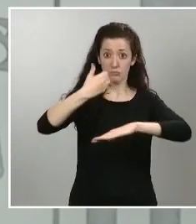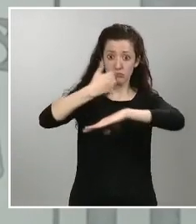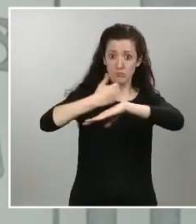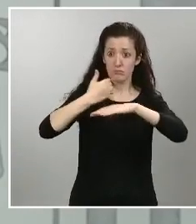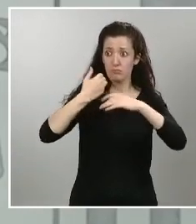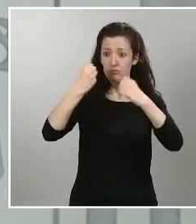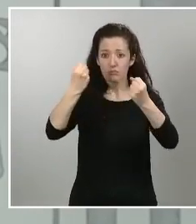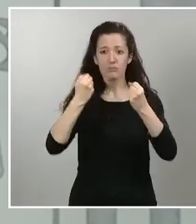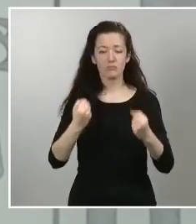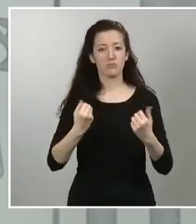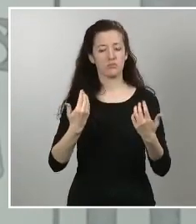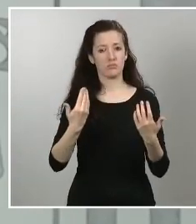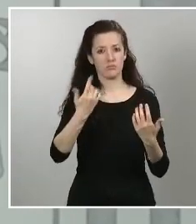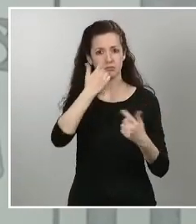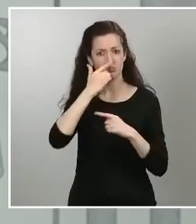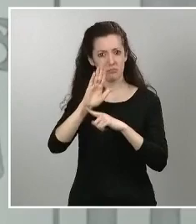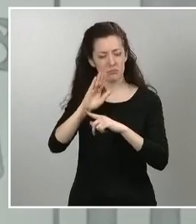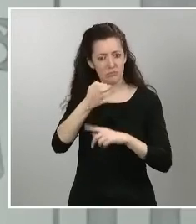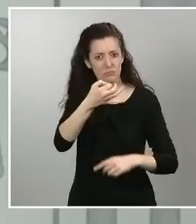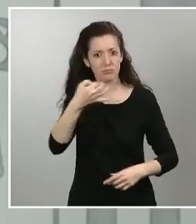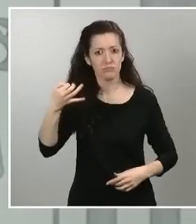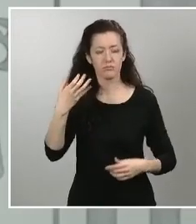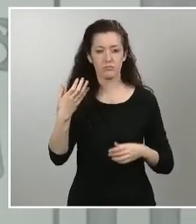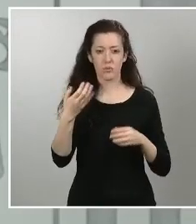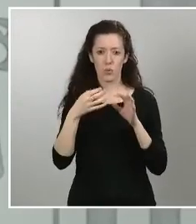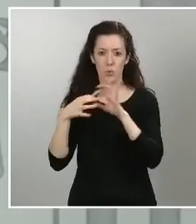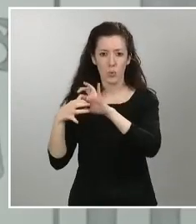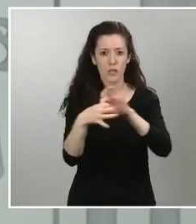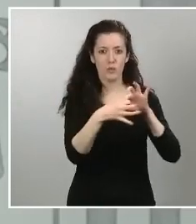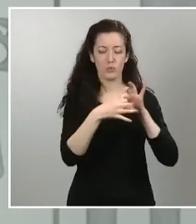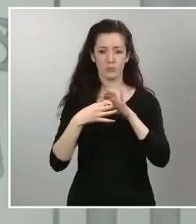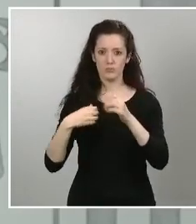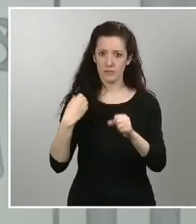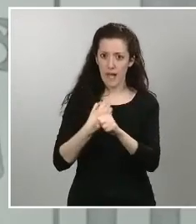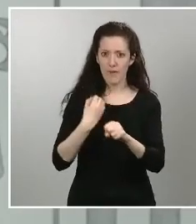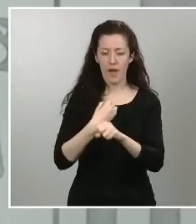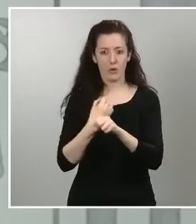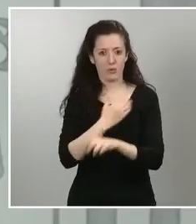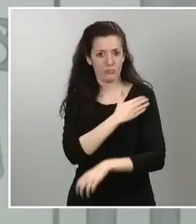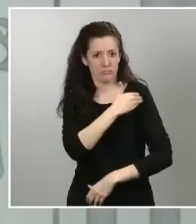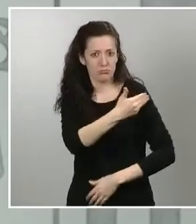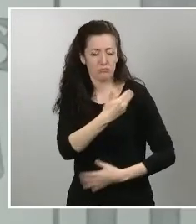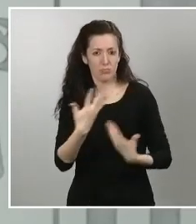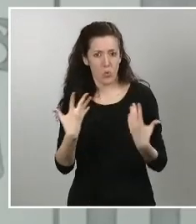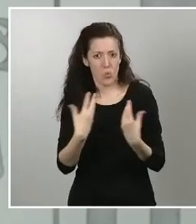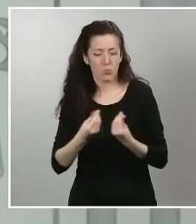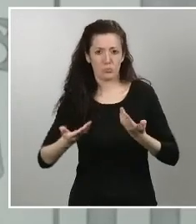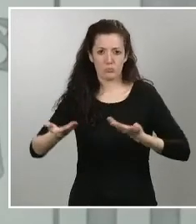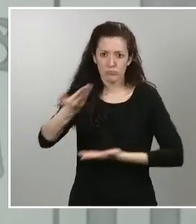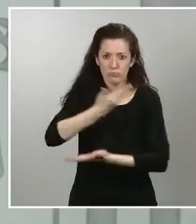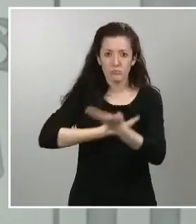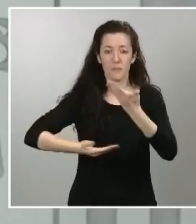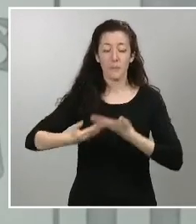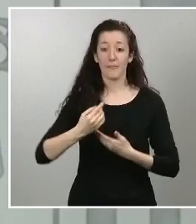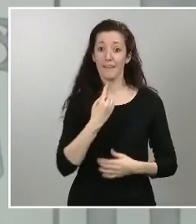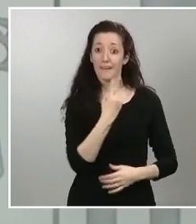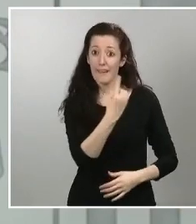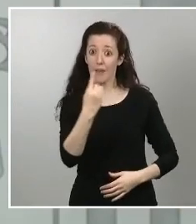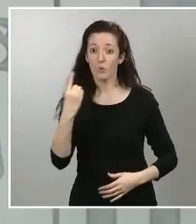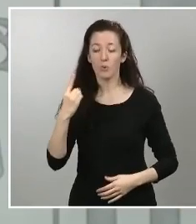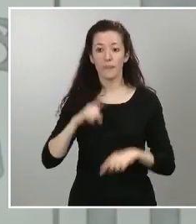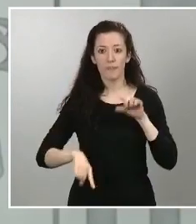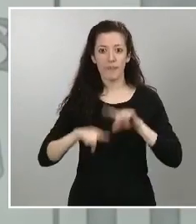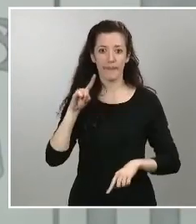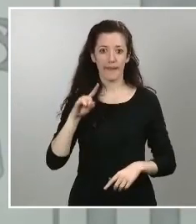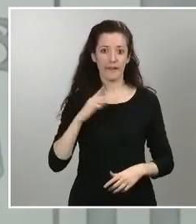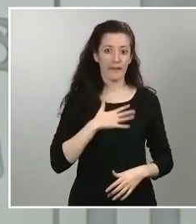trabajemos codo con codo y que por tanto cada uno aporte su capacidad y su responsabilidad para poder llevar a buen puerto